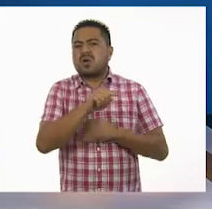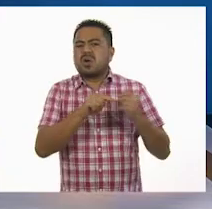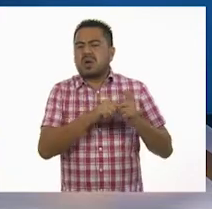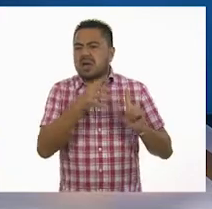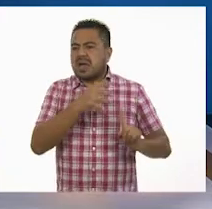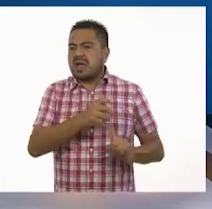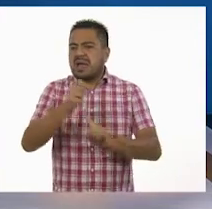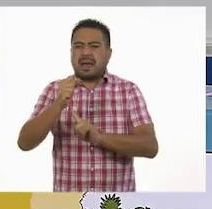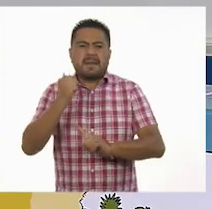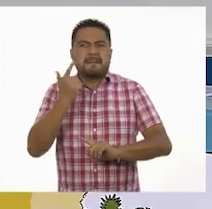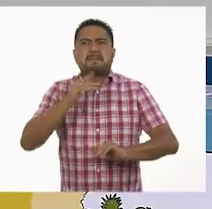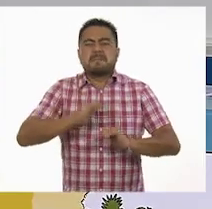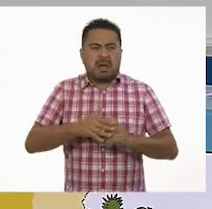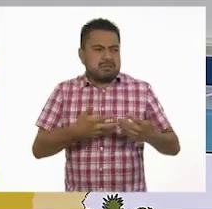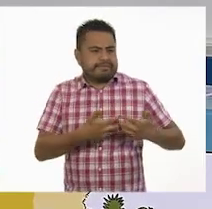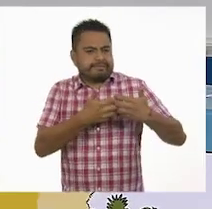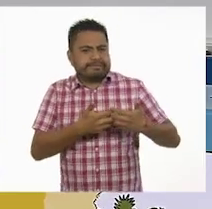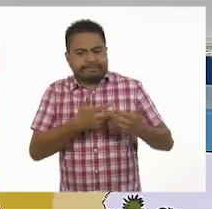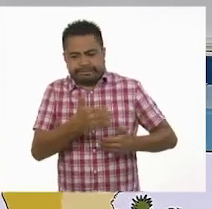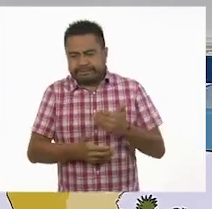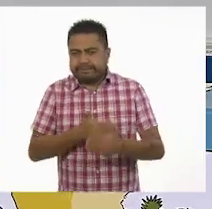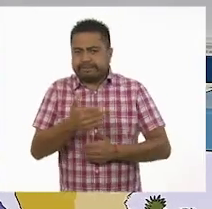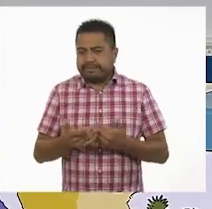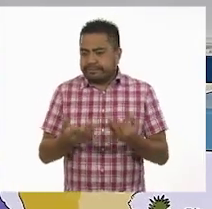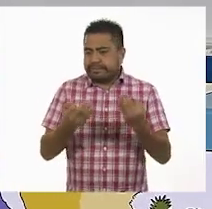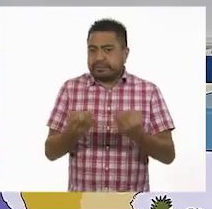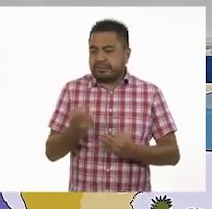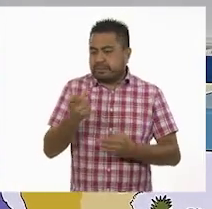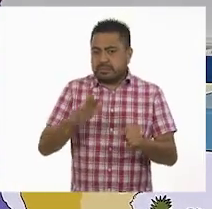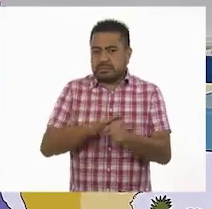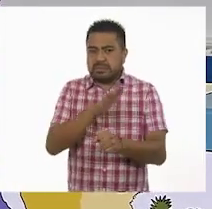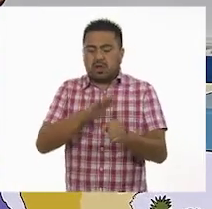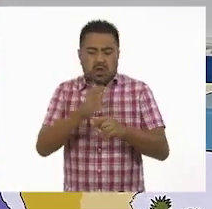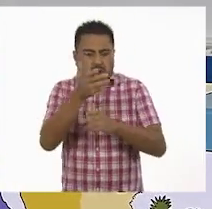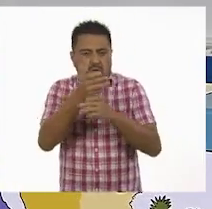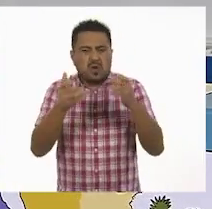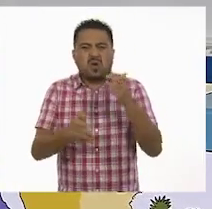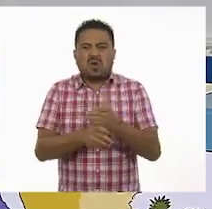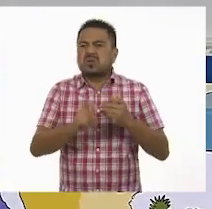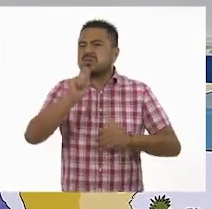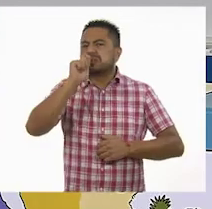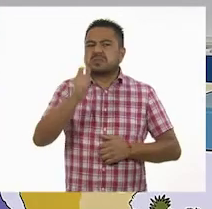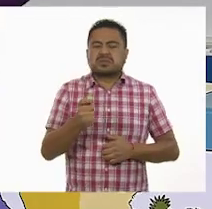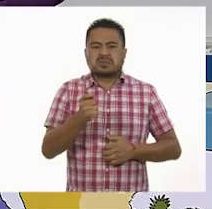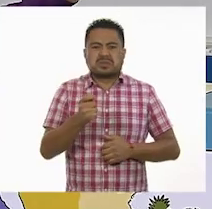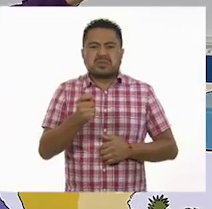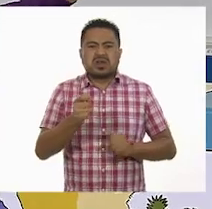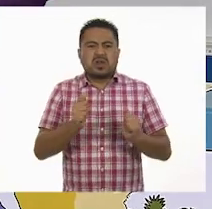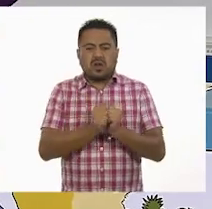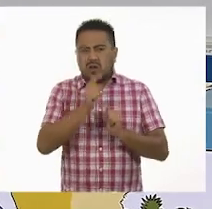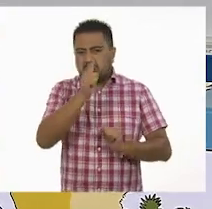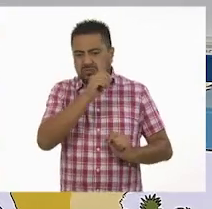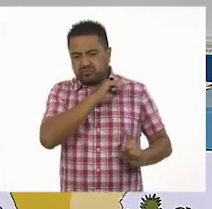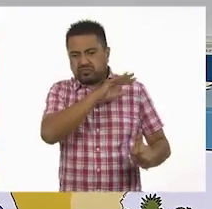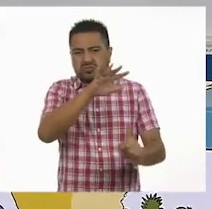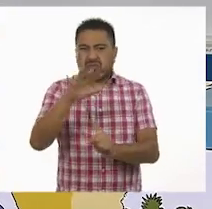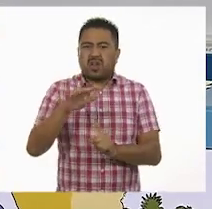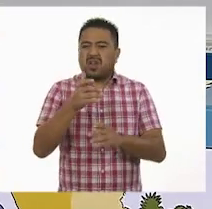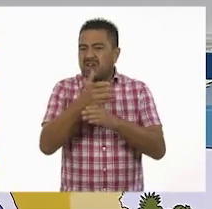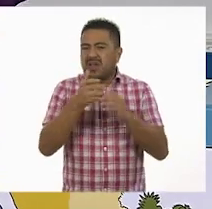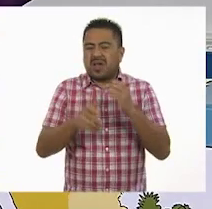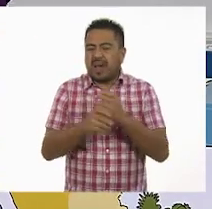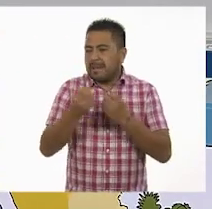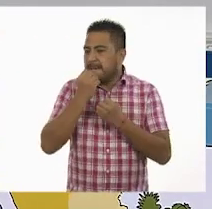muy, muy productivo y efectivamente lleno de cosas iluminadas, lleno de cosas